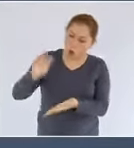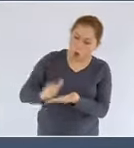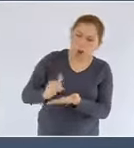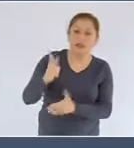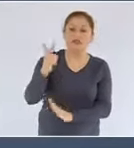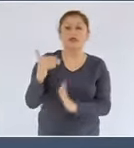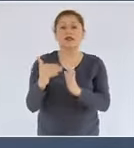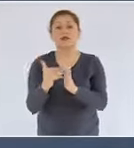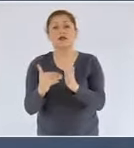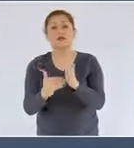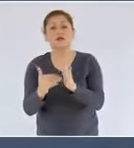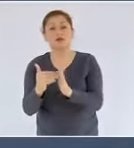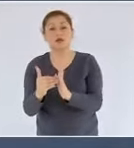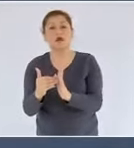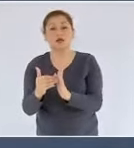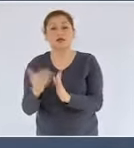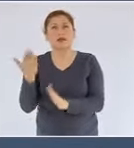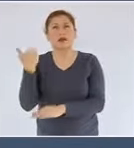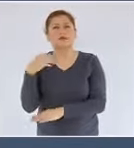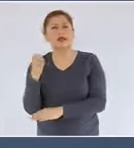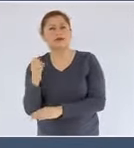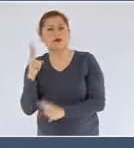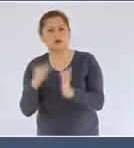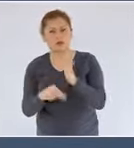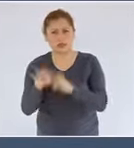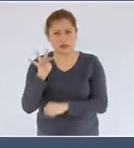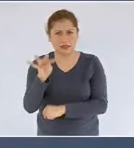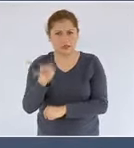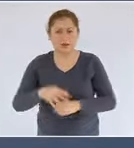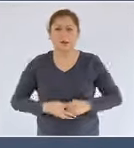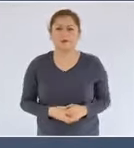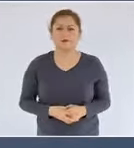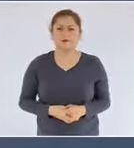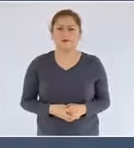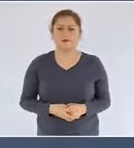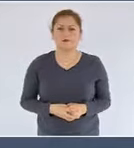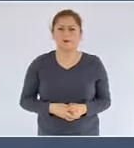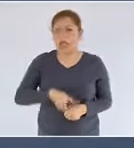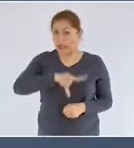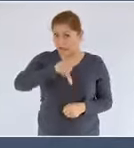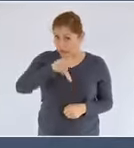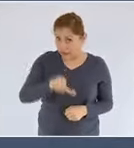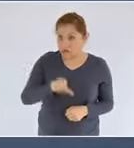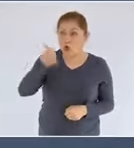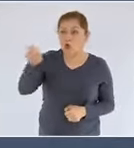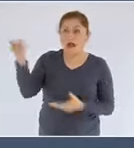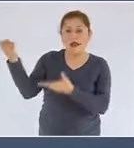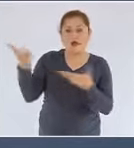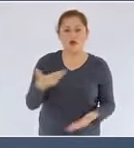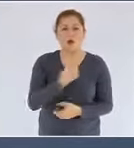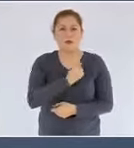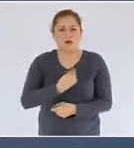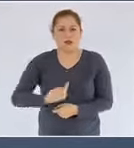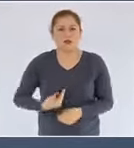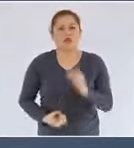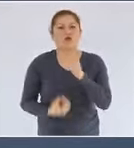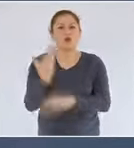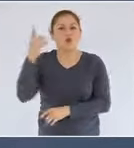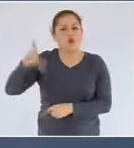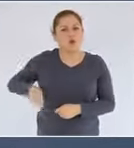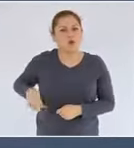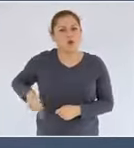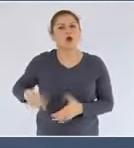barriles en enero del dos mil diecinueve. En la administración actual, se ha tenido una